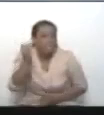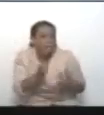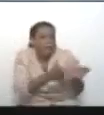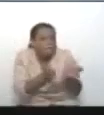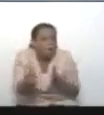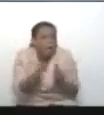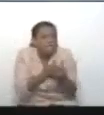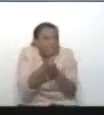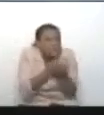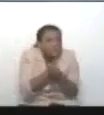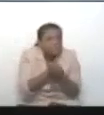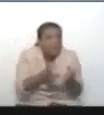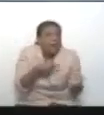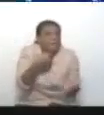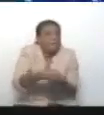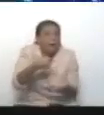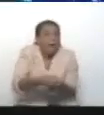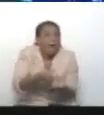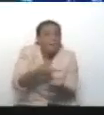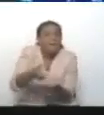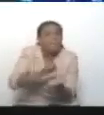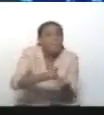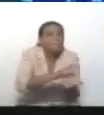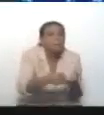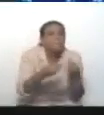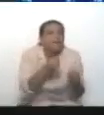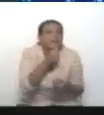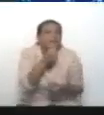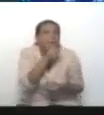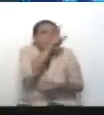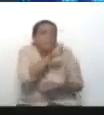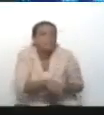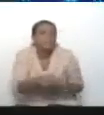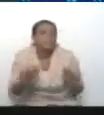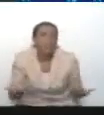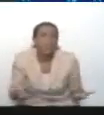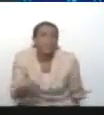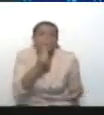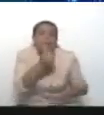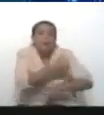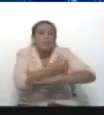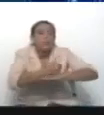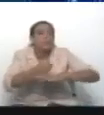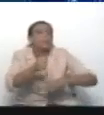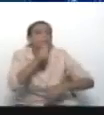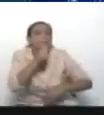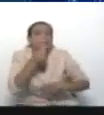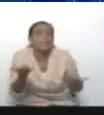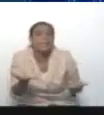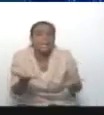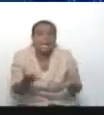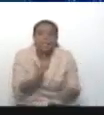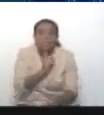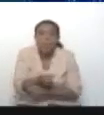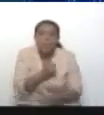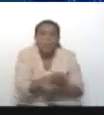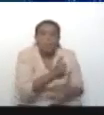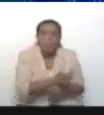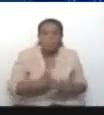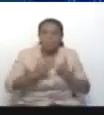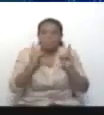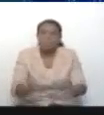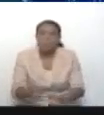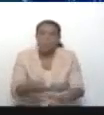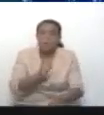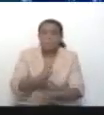¿Quién puede financiar planes así? ¿Quién está detrás de esto? ¿Quién da la orden? ¿Quién toma la